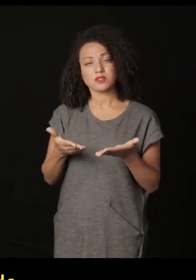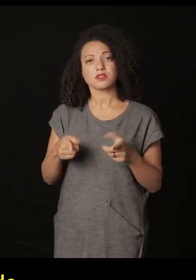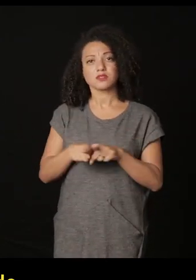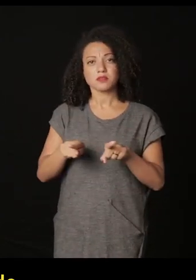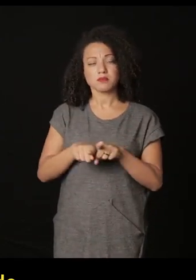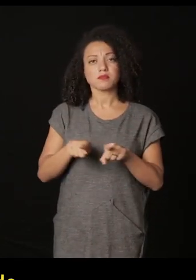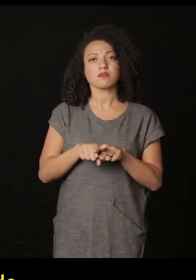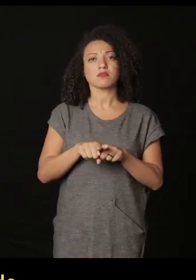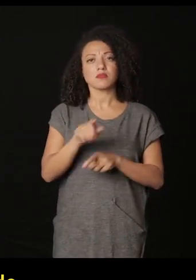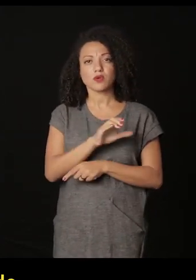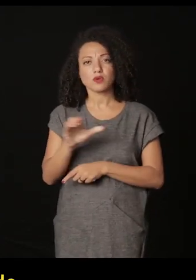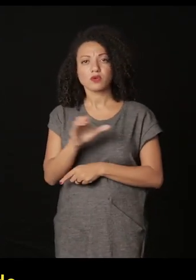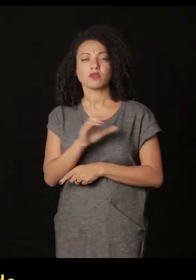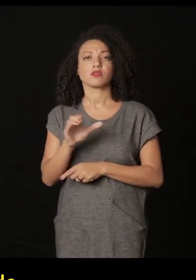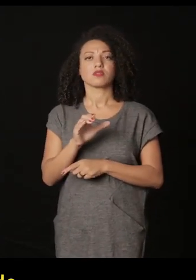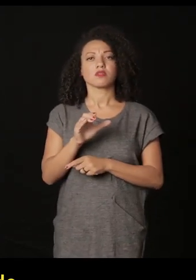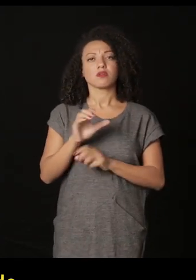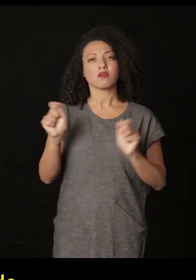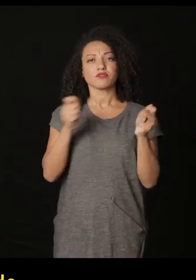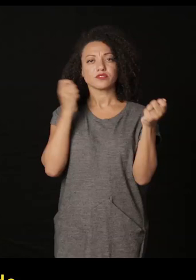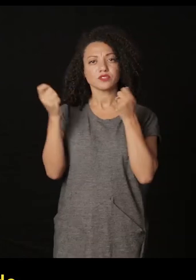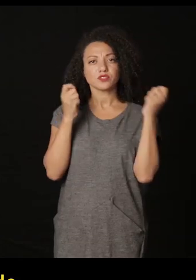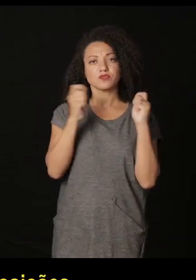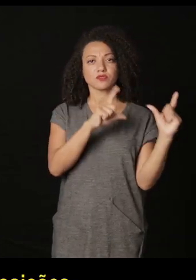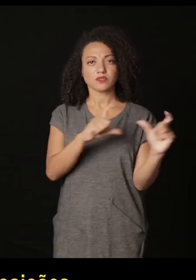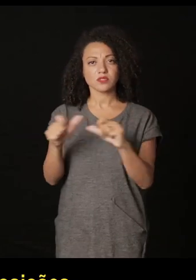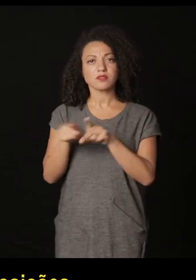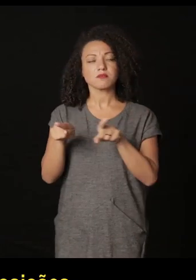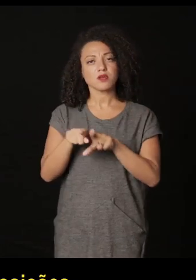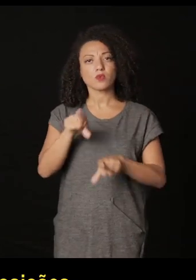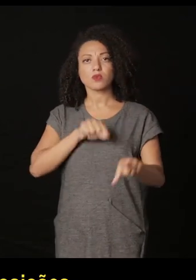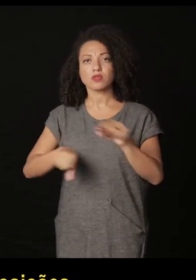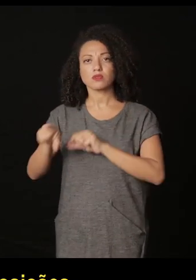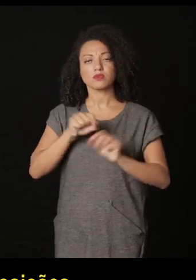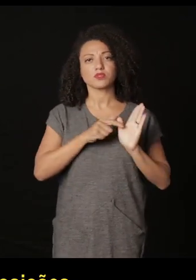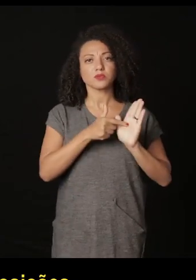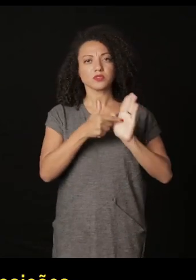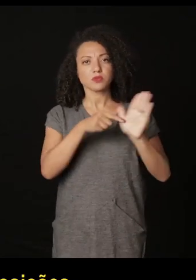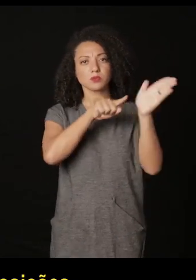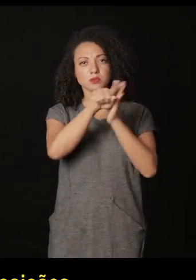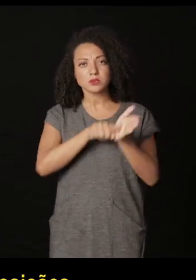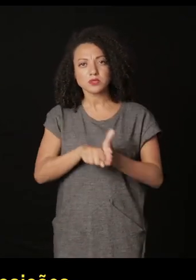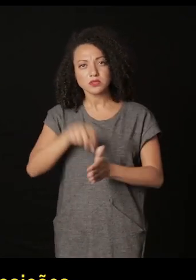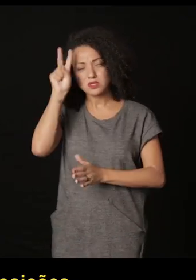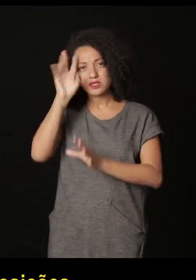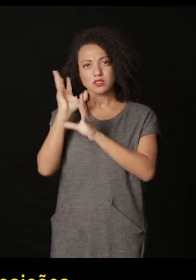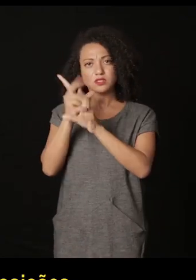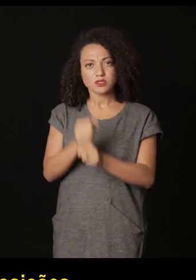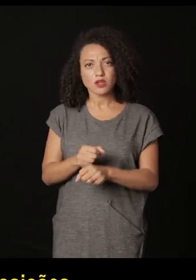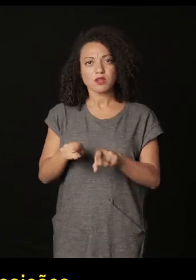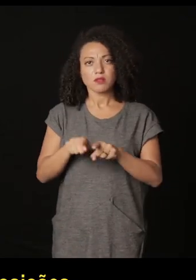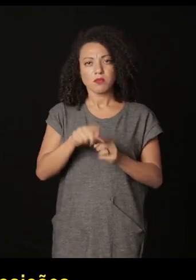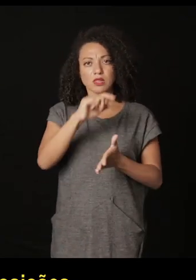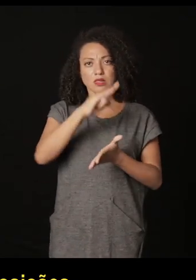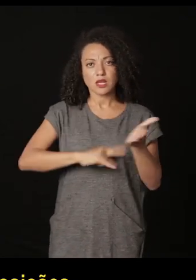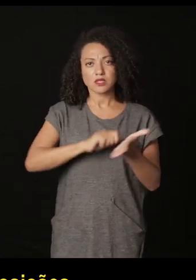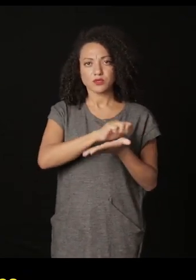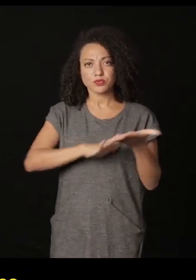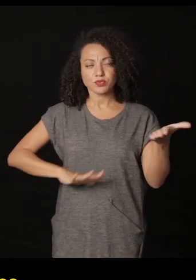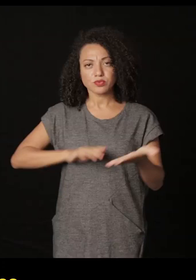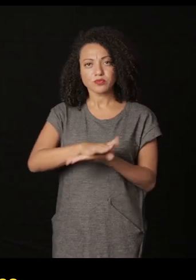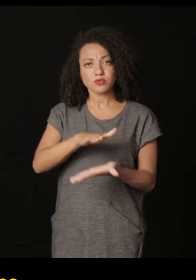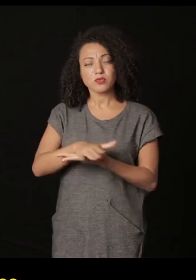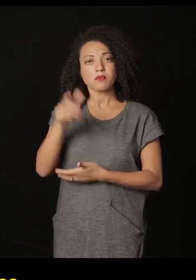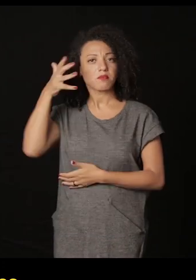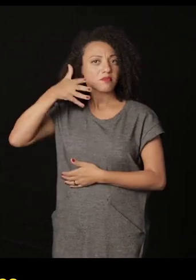através da realización e coordenación de festivales fotográficos, assim como a curaduría de exposiciones, investigación histórica, publicación de textos,